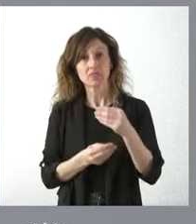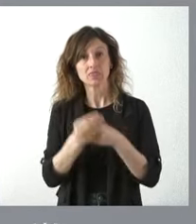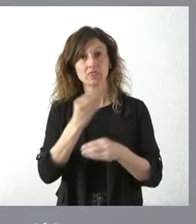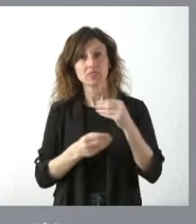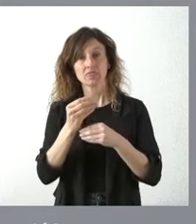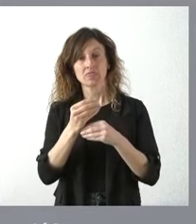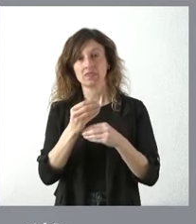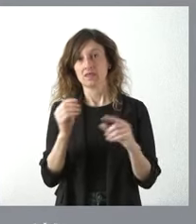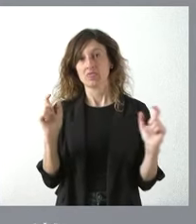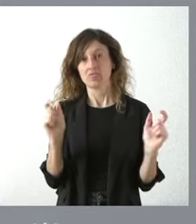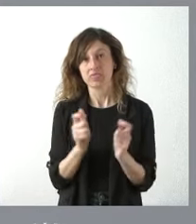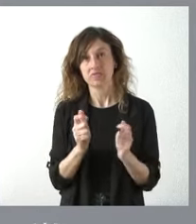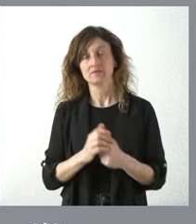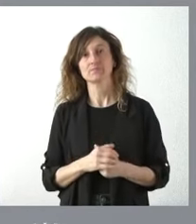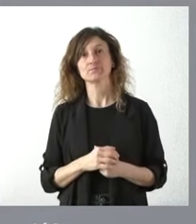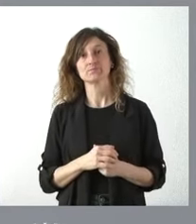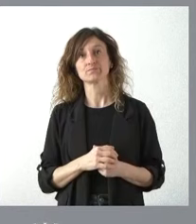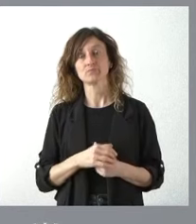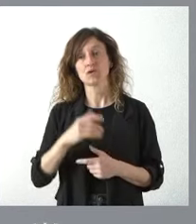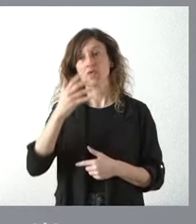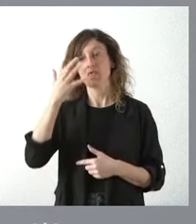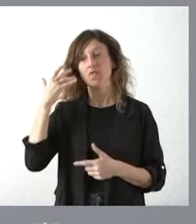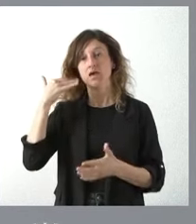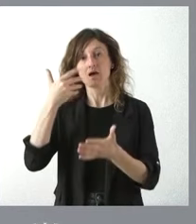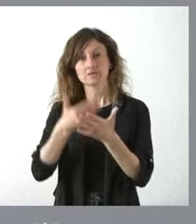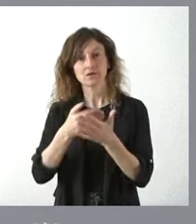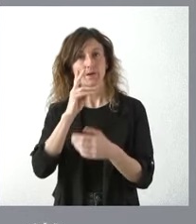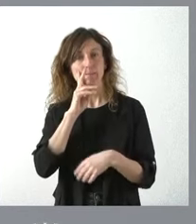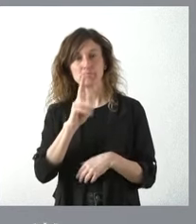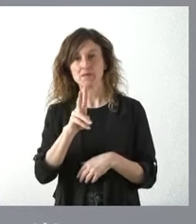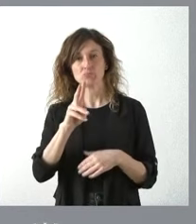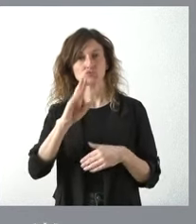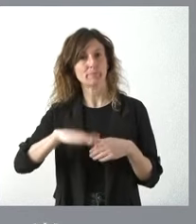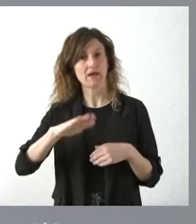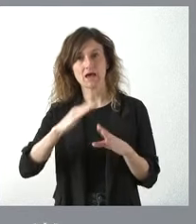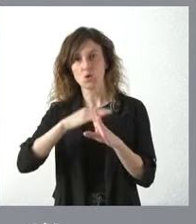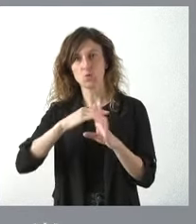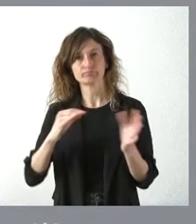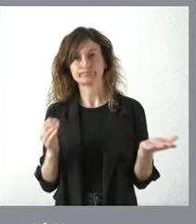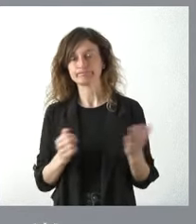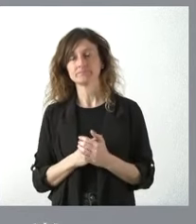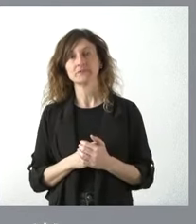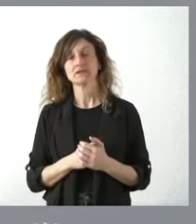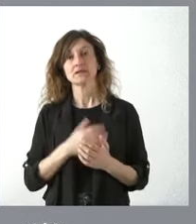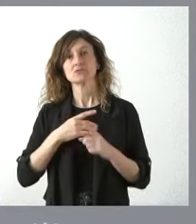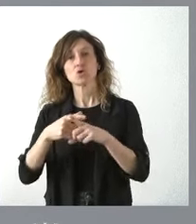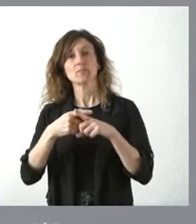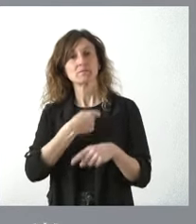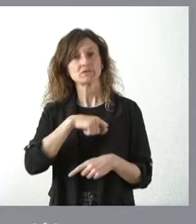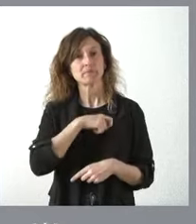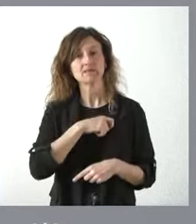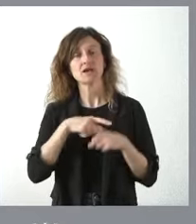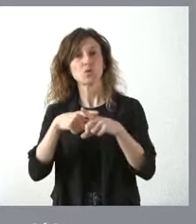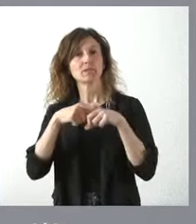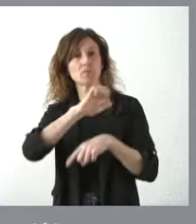de nacimientos que a lo largo de los últimos tiempos estamos viendo que son extremadamente bajas y es un elemento que compartimos con el resto de España y con la Unión